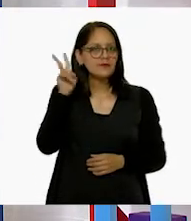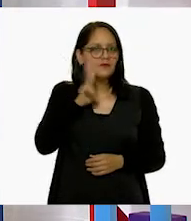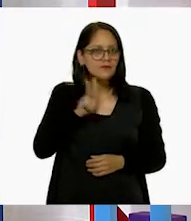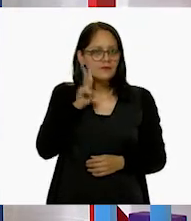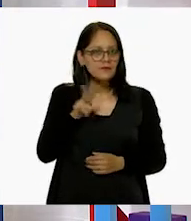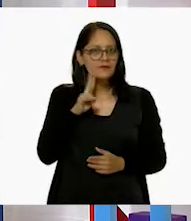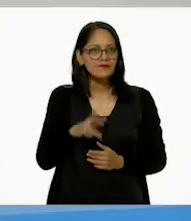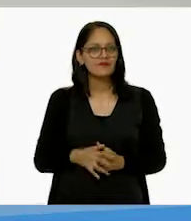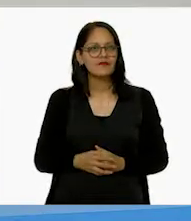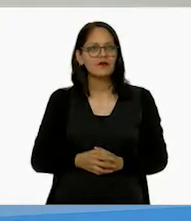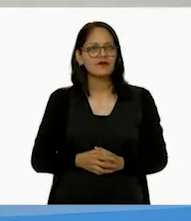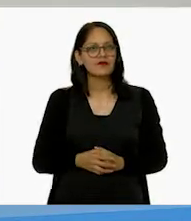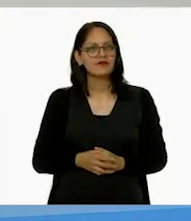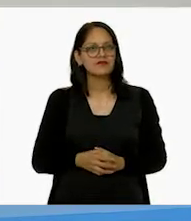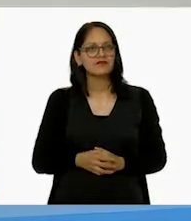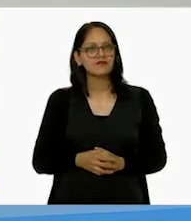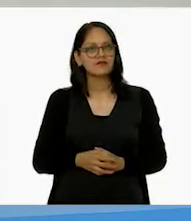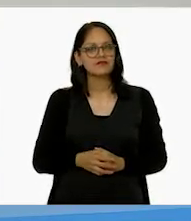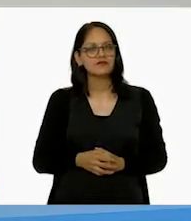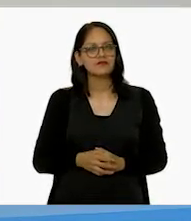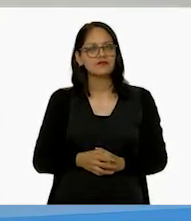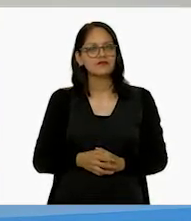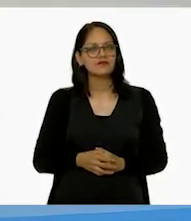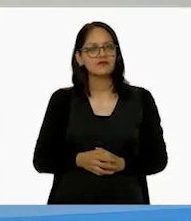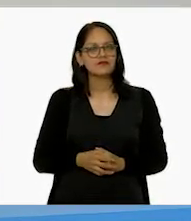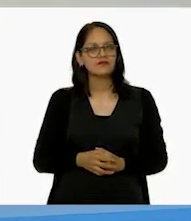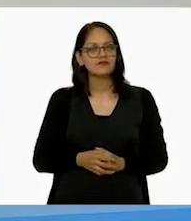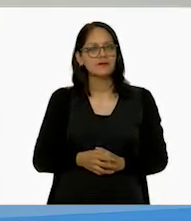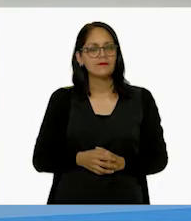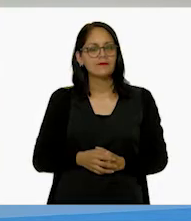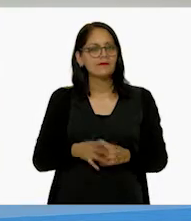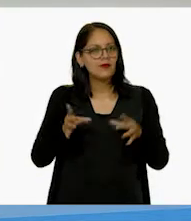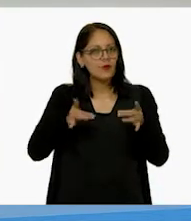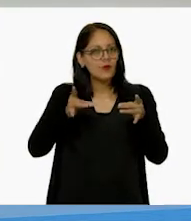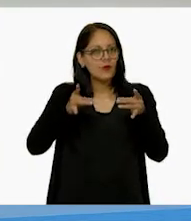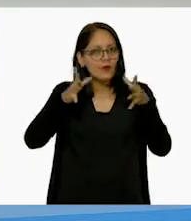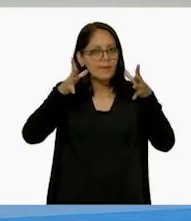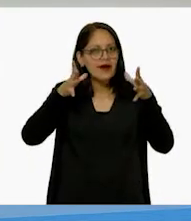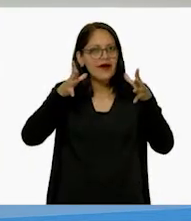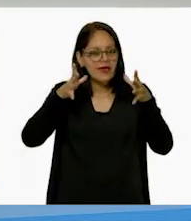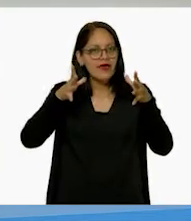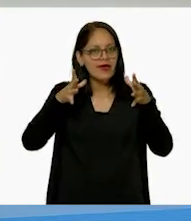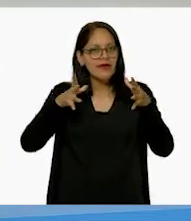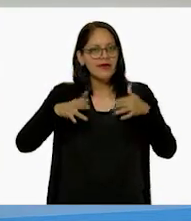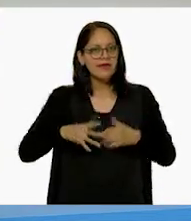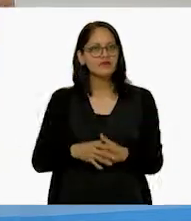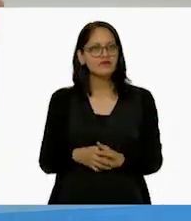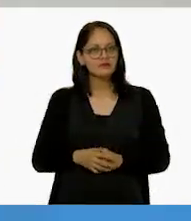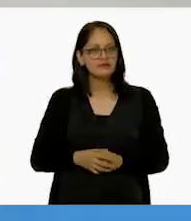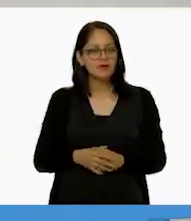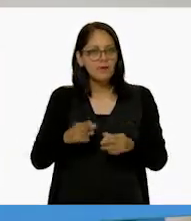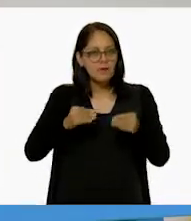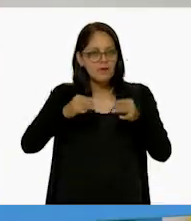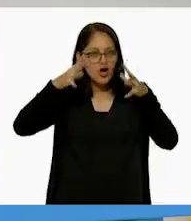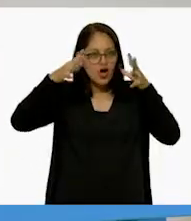ver. ver. ¿Cómo esperar? Con el poder de la magia de la Mestranji. Magia. Quédate.